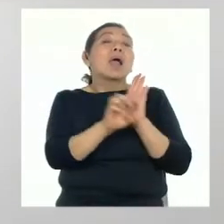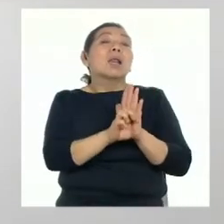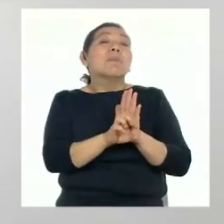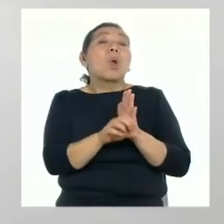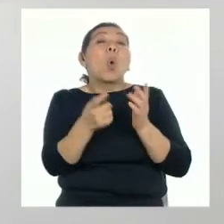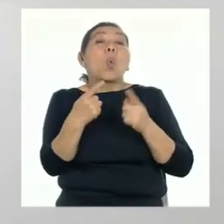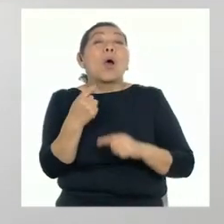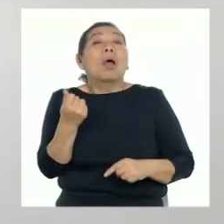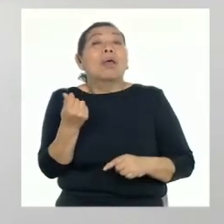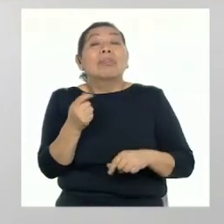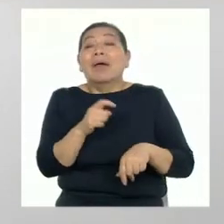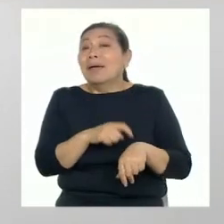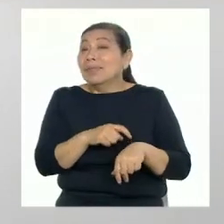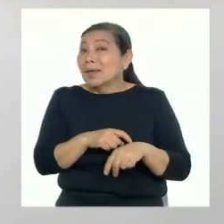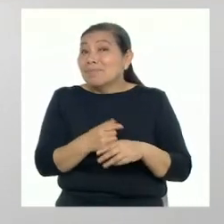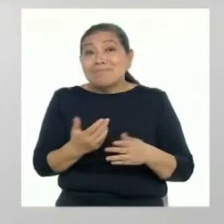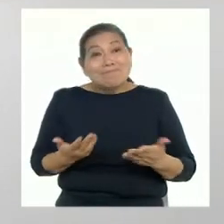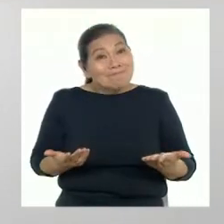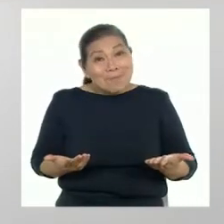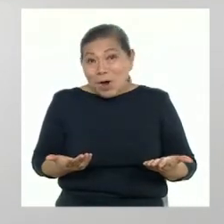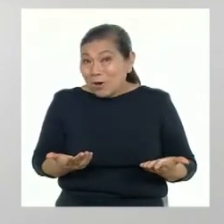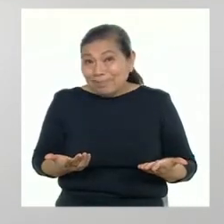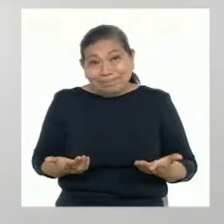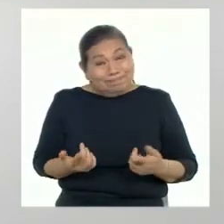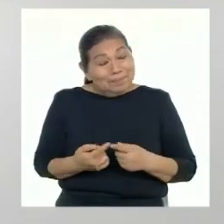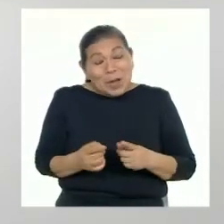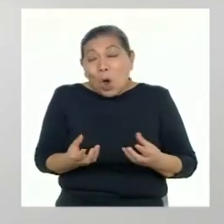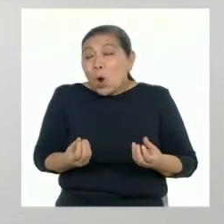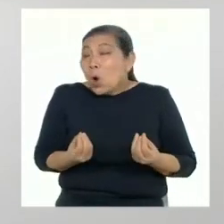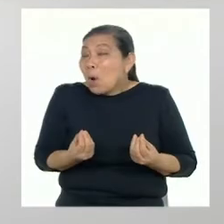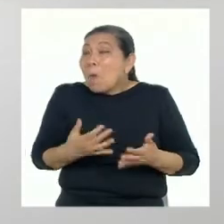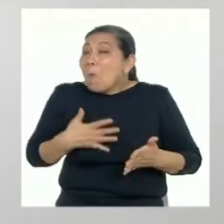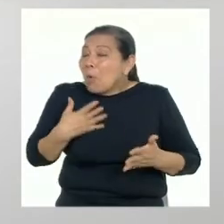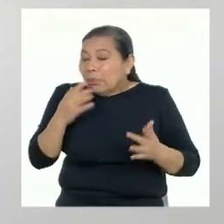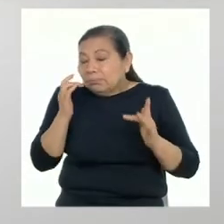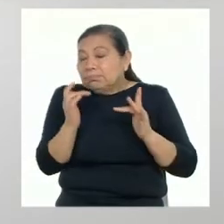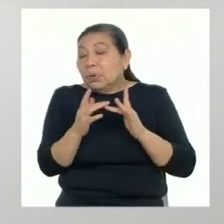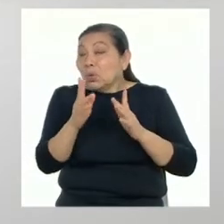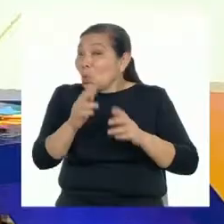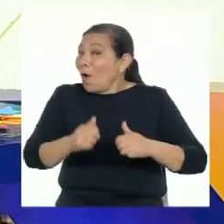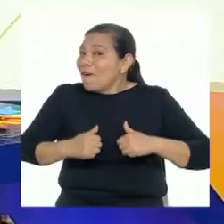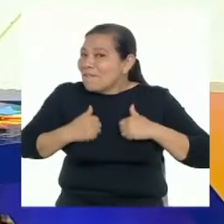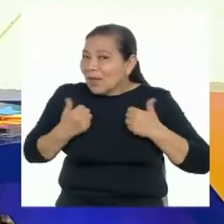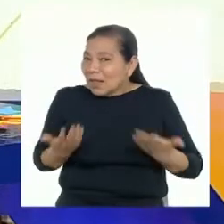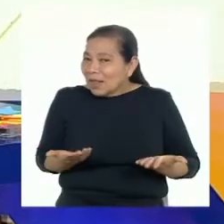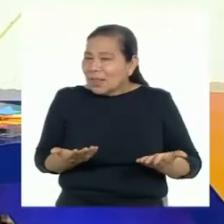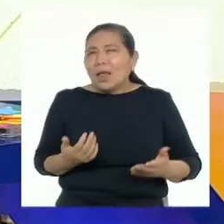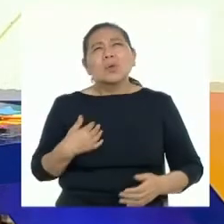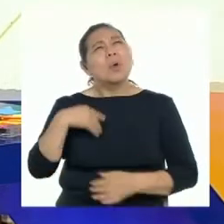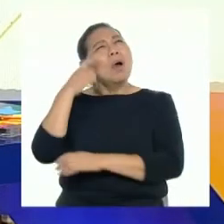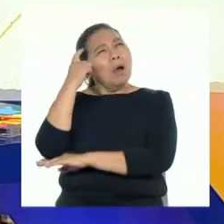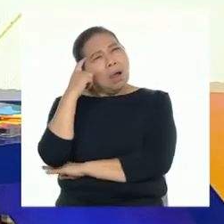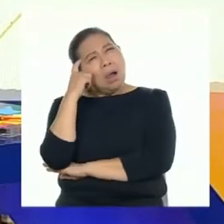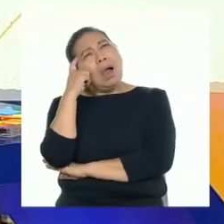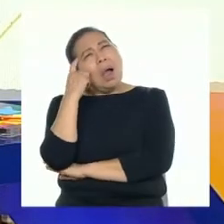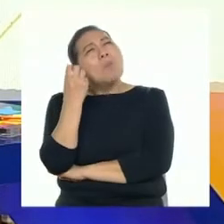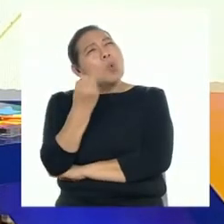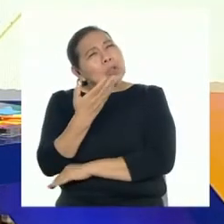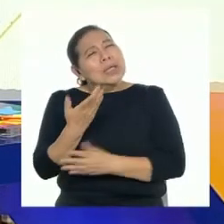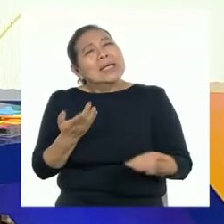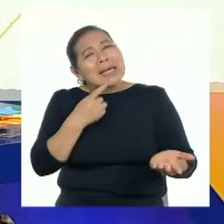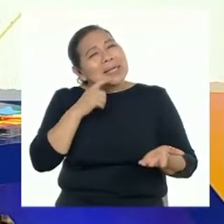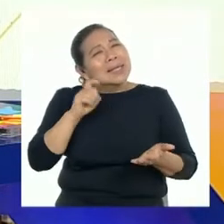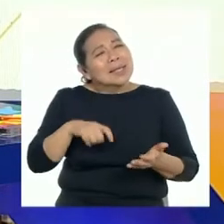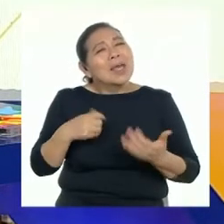¿qué harías si el dinero y el tiempo no fueran un problema? ¿O de qué manera puedes impactar en tu vida? Me pongo a pensar que muchas de las